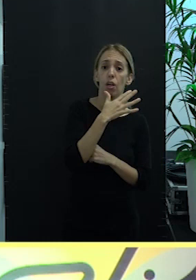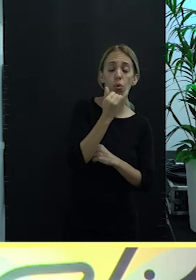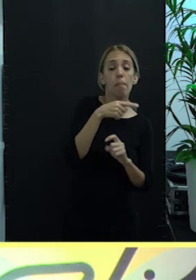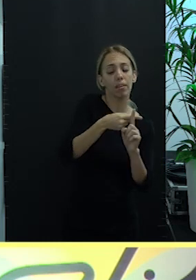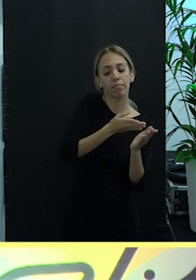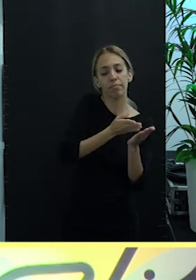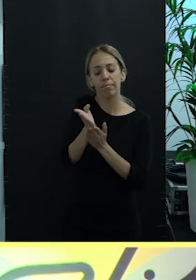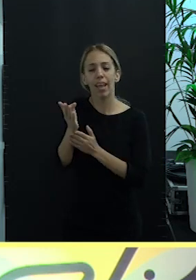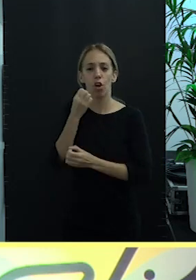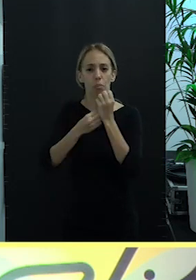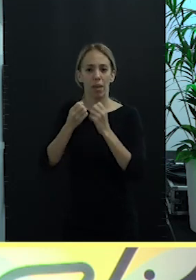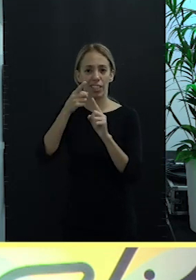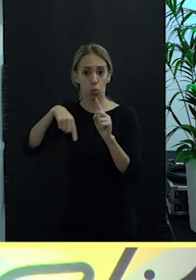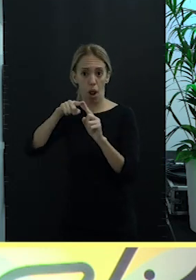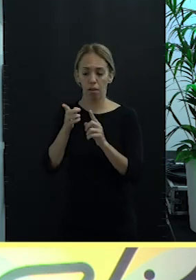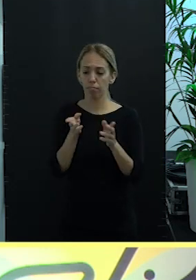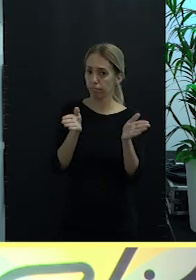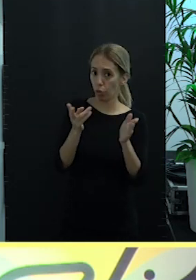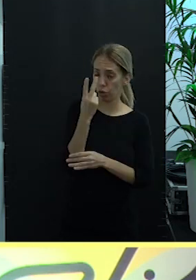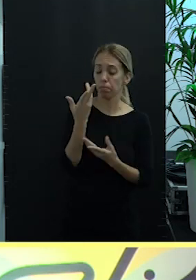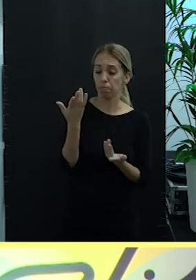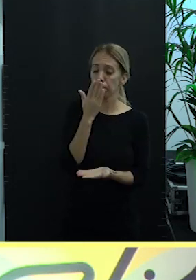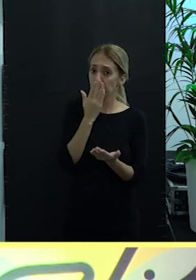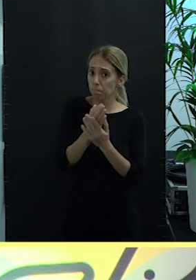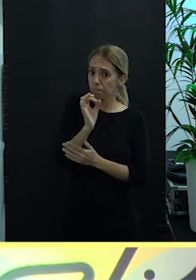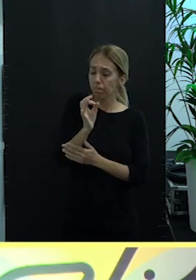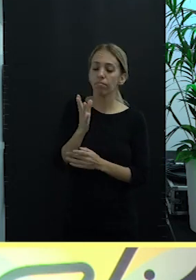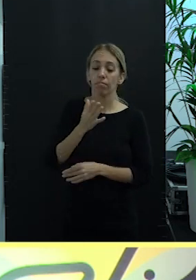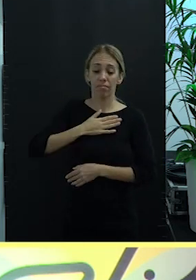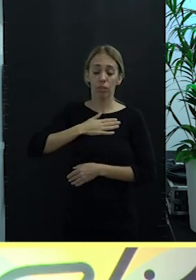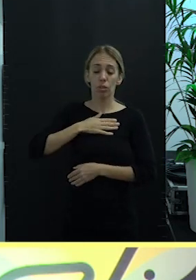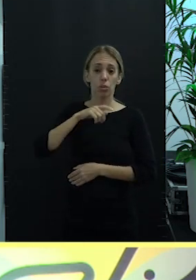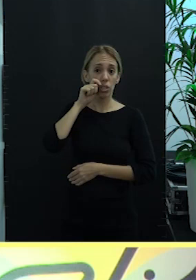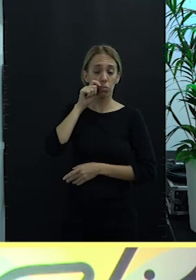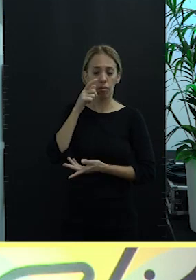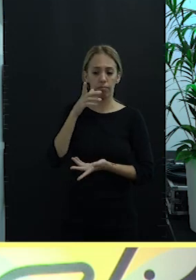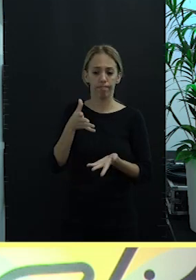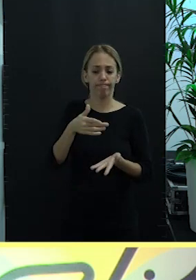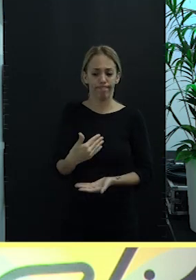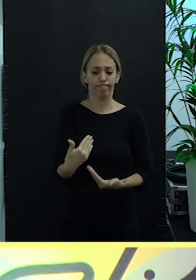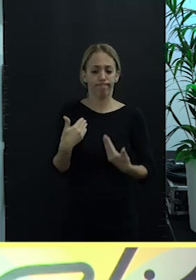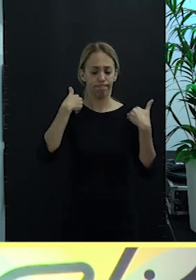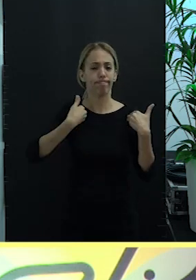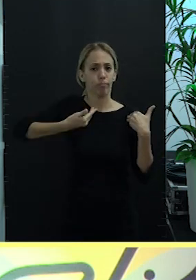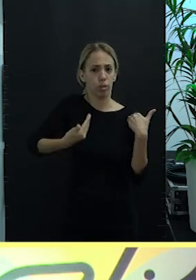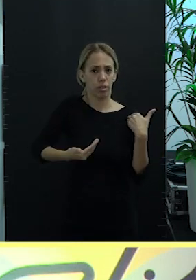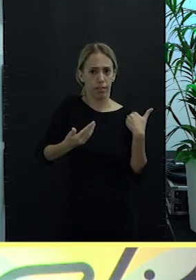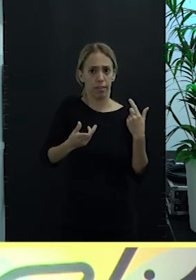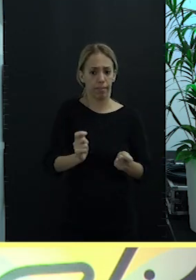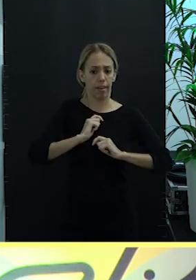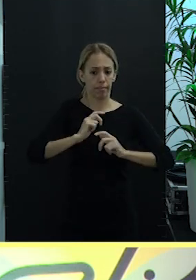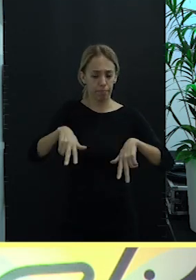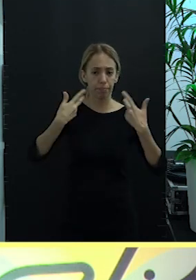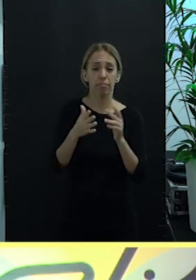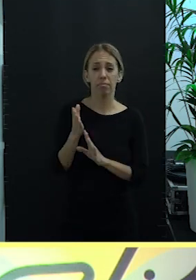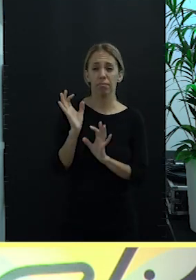de Economía Circular. La verdad es que a turismo nos daban un papel importante. Como bien dijo en la